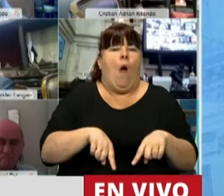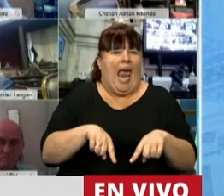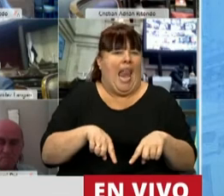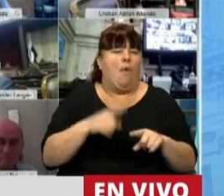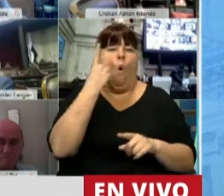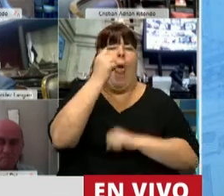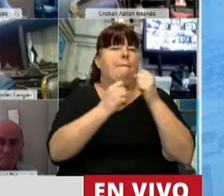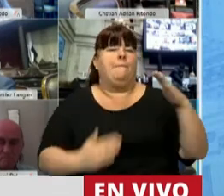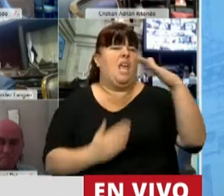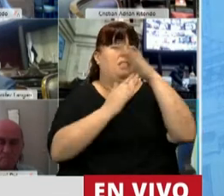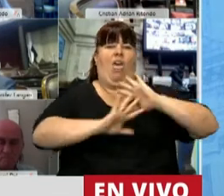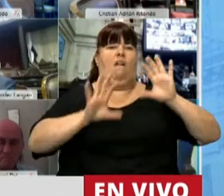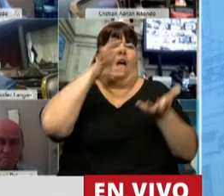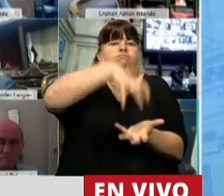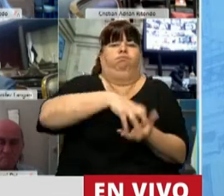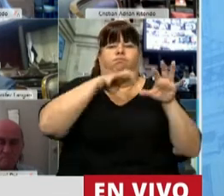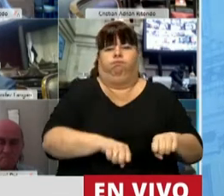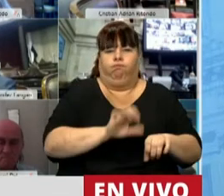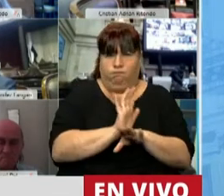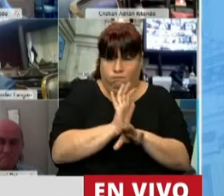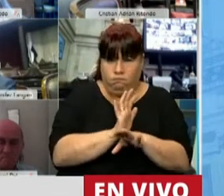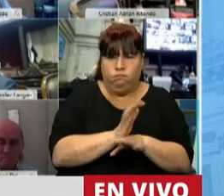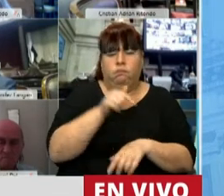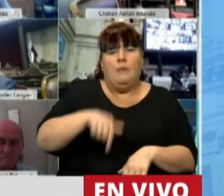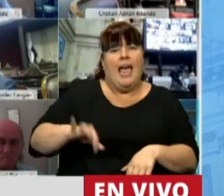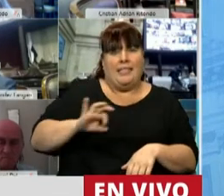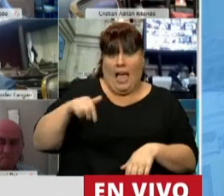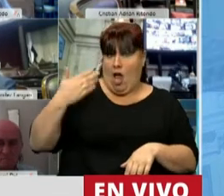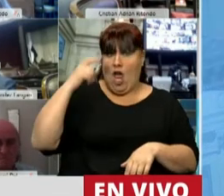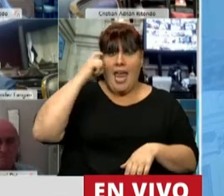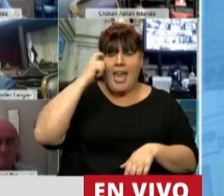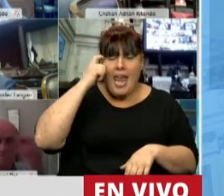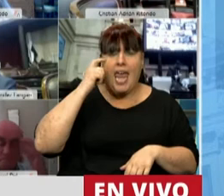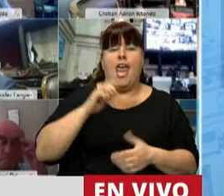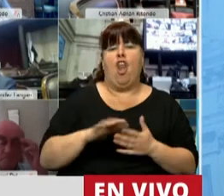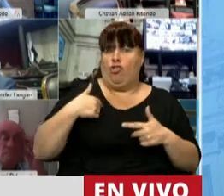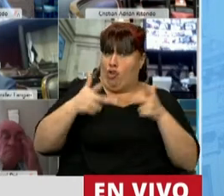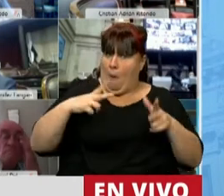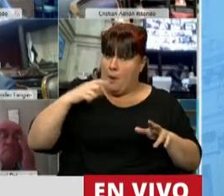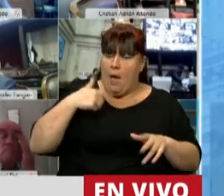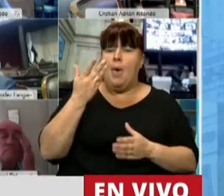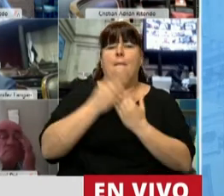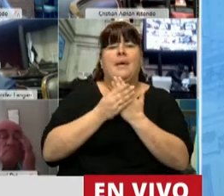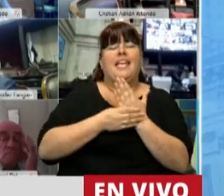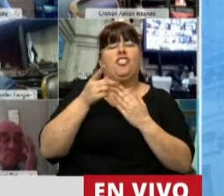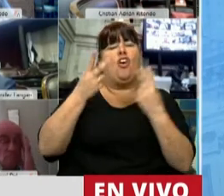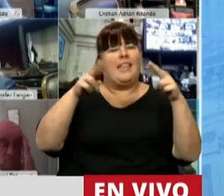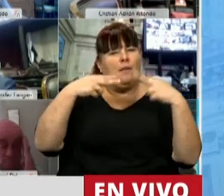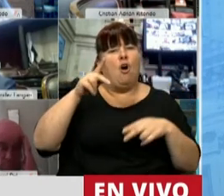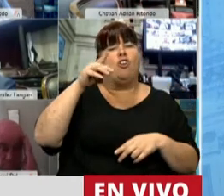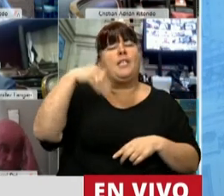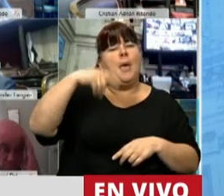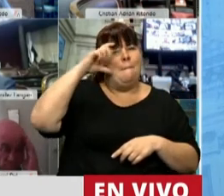monopolio. Bien, siendo así, este año en enero, a nivel y a título personal, el ministro de Transporte, Mario Meoni,